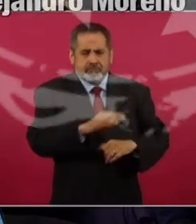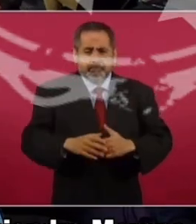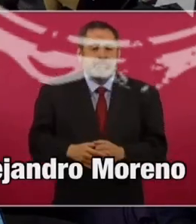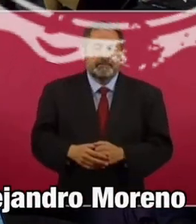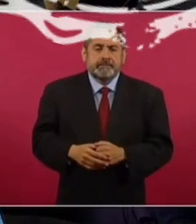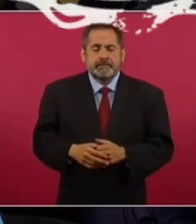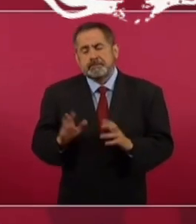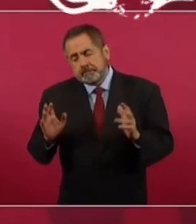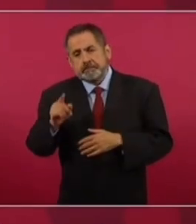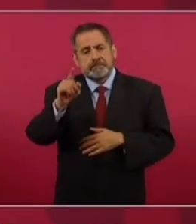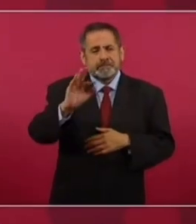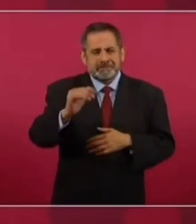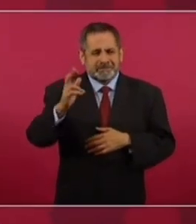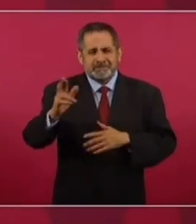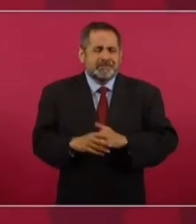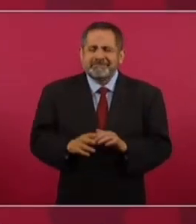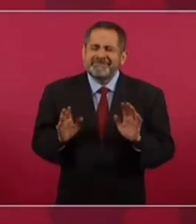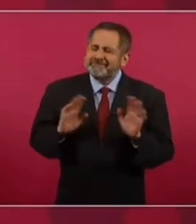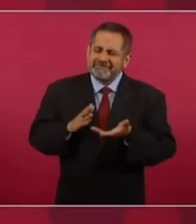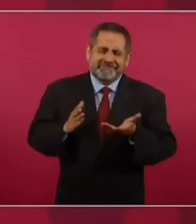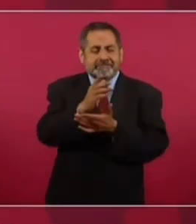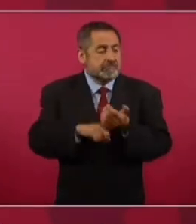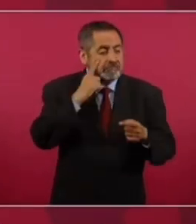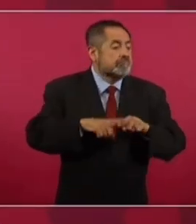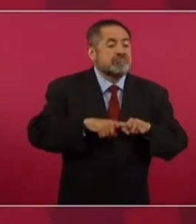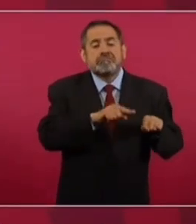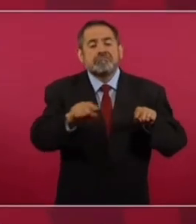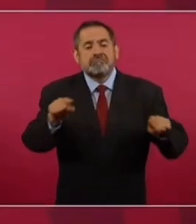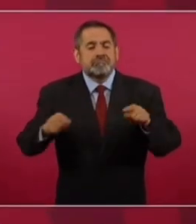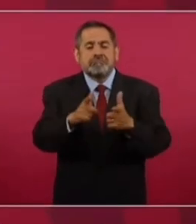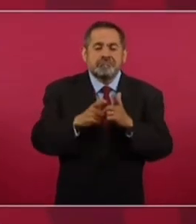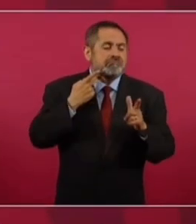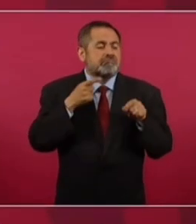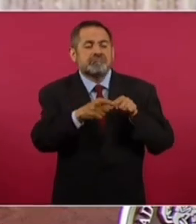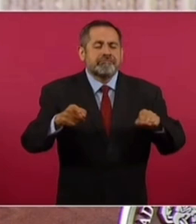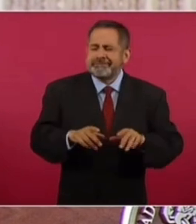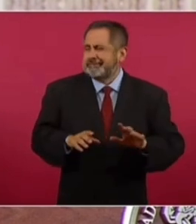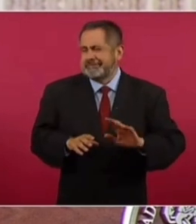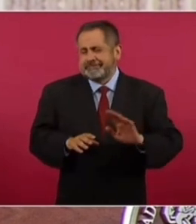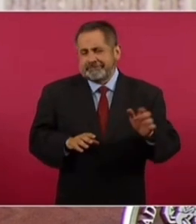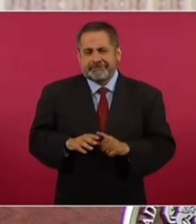Pues sí, un asunto de la Fiscalía, pero ya no meternos en cuestiones partidistas.